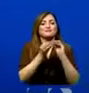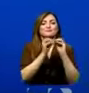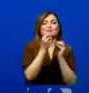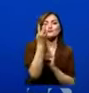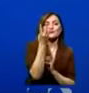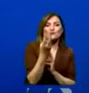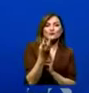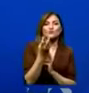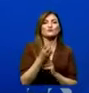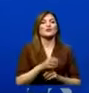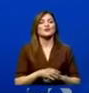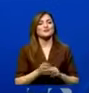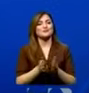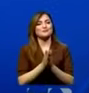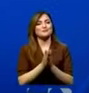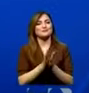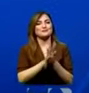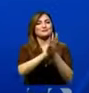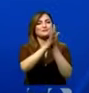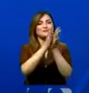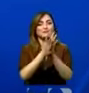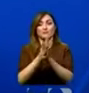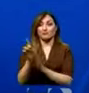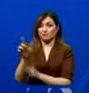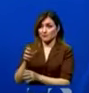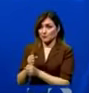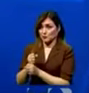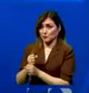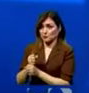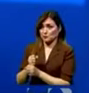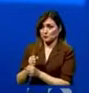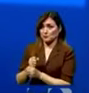democrática no han pedido nada. ¿Segurísimo? Sí.